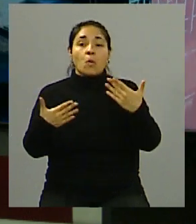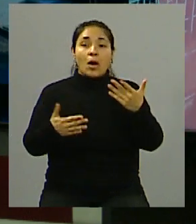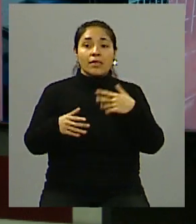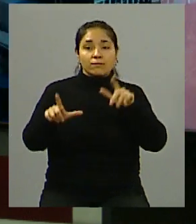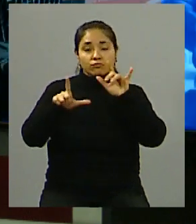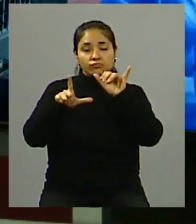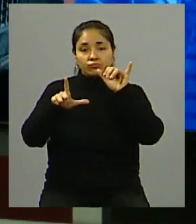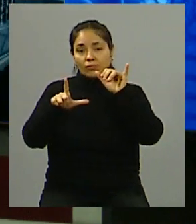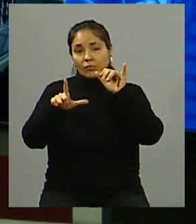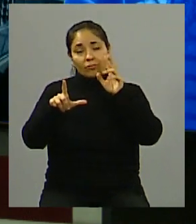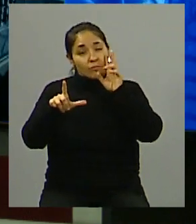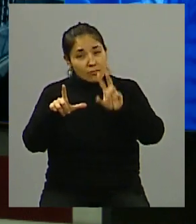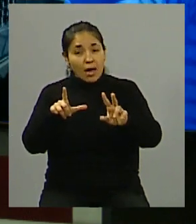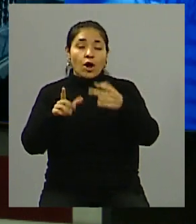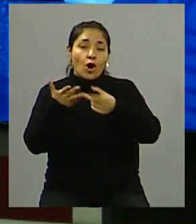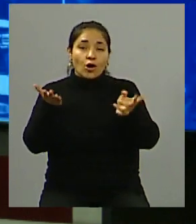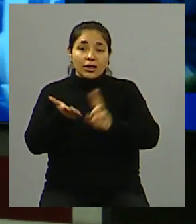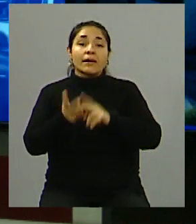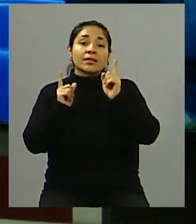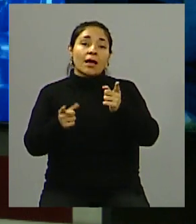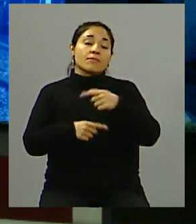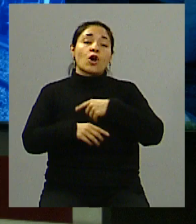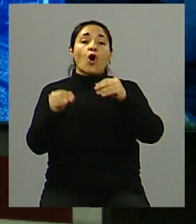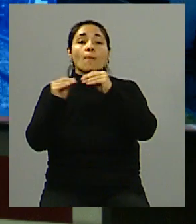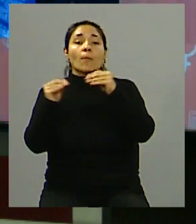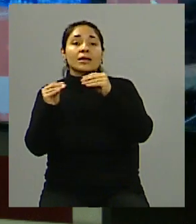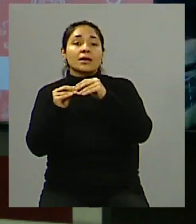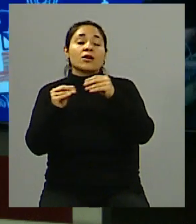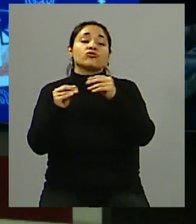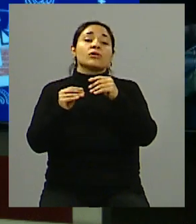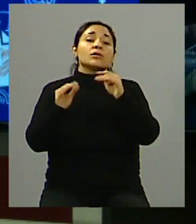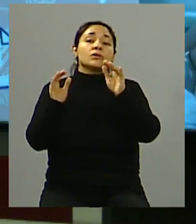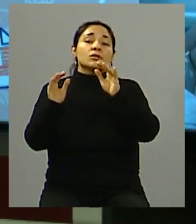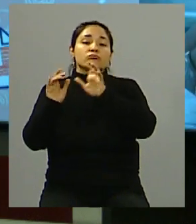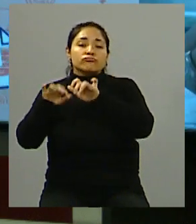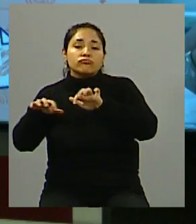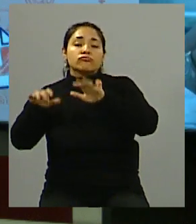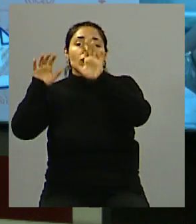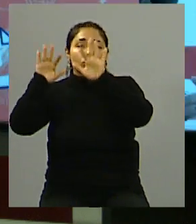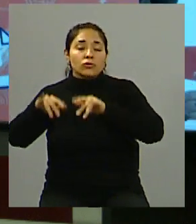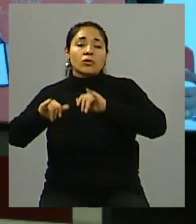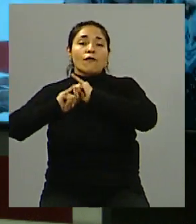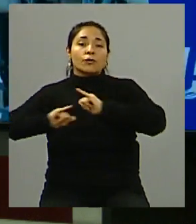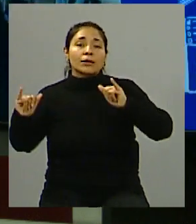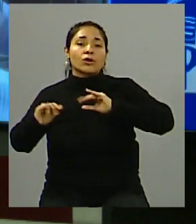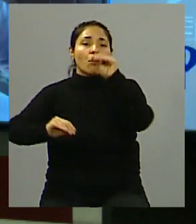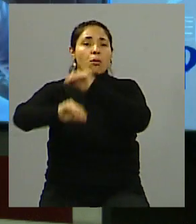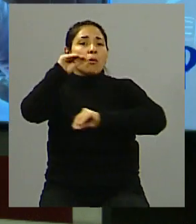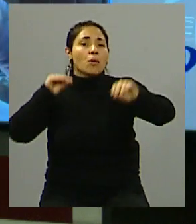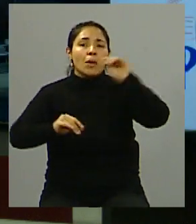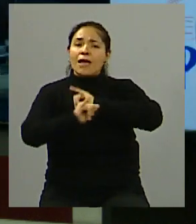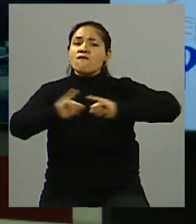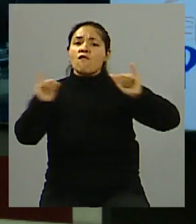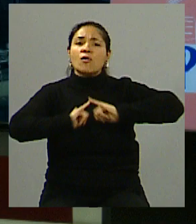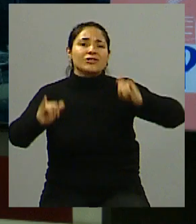pueden informarse y mucho nuestros colegas y compañeros de la redacción de los medios de la universidad están trabajando constantemente